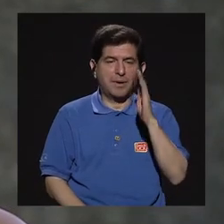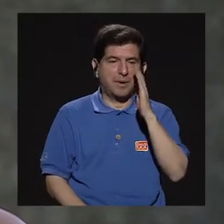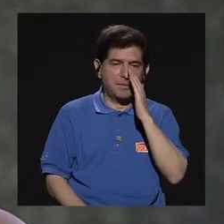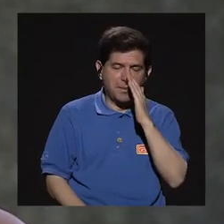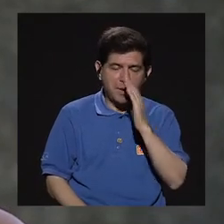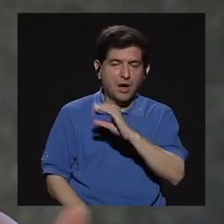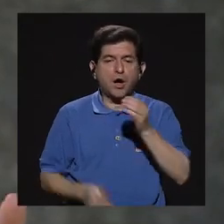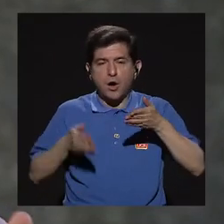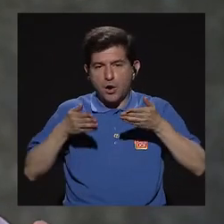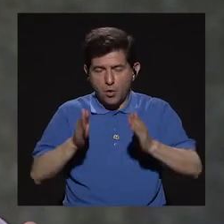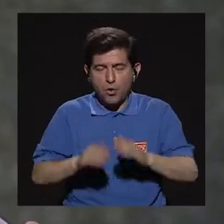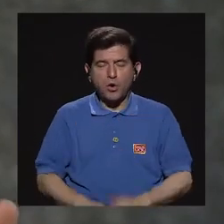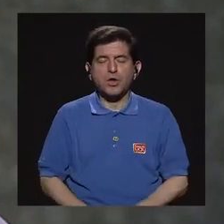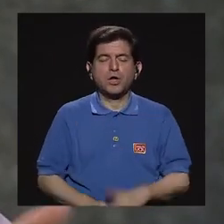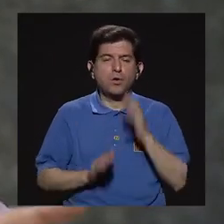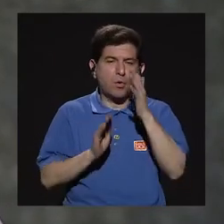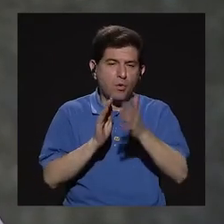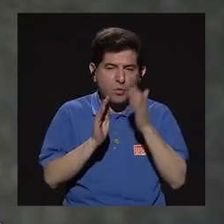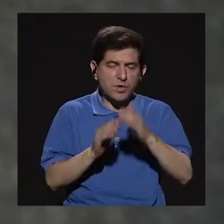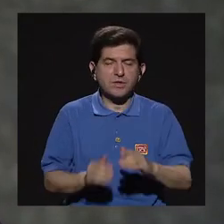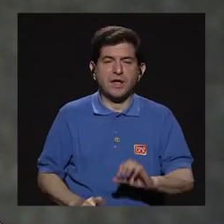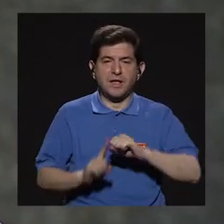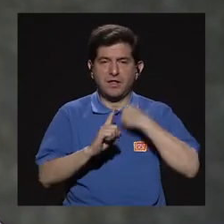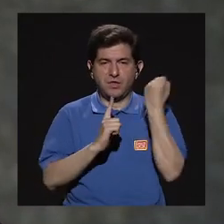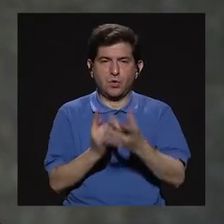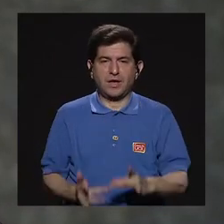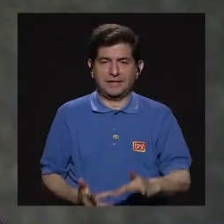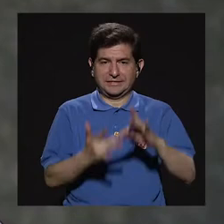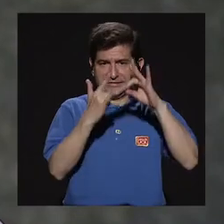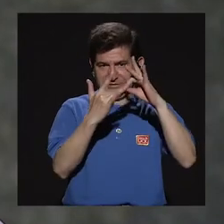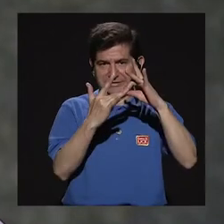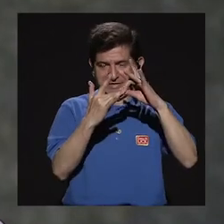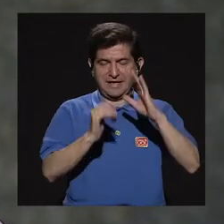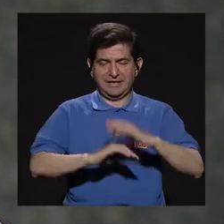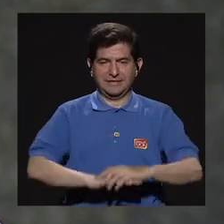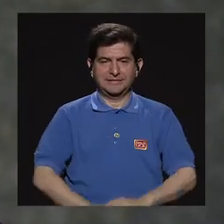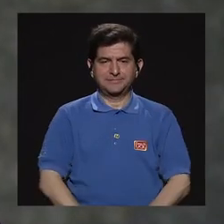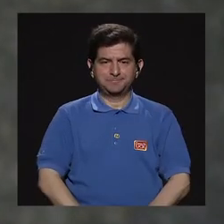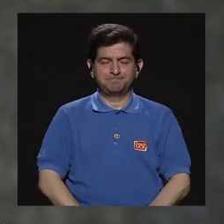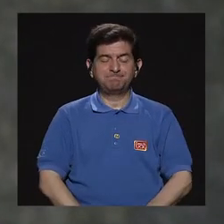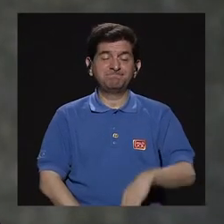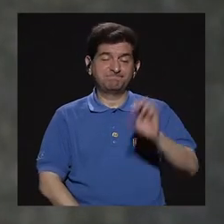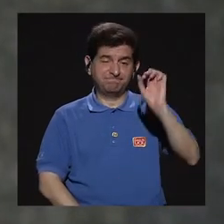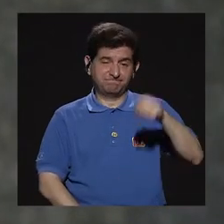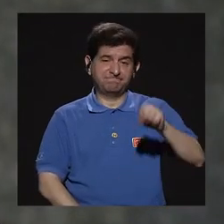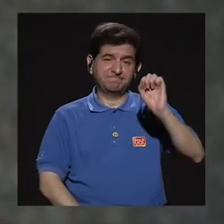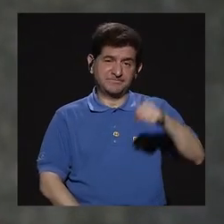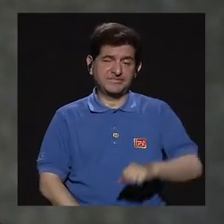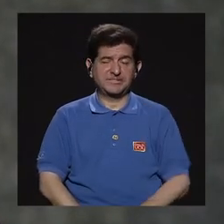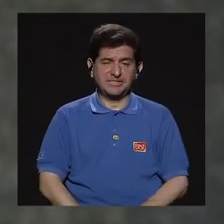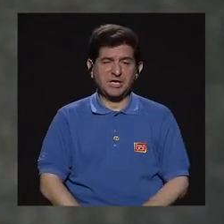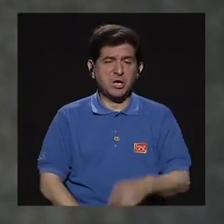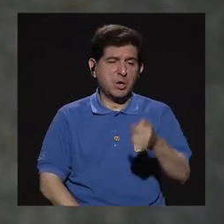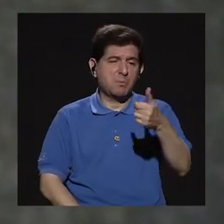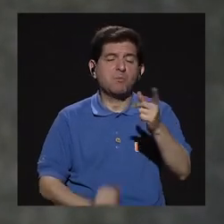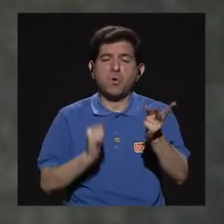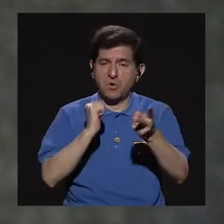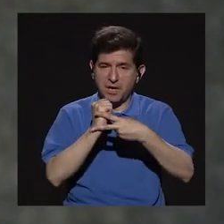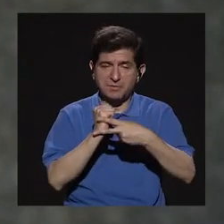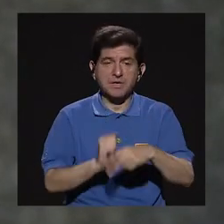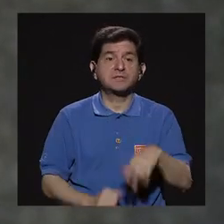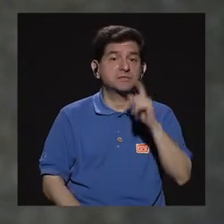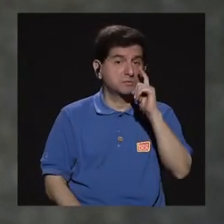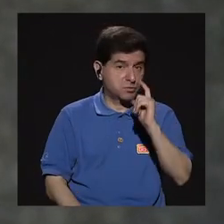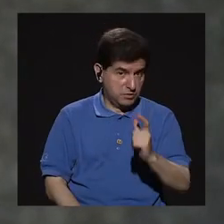o algunos de sus hijos, digamos, por situaciones especiales, ¿verdad? Sí, en algunas pocas ocasiones,